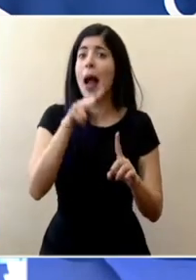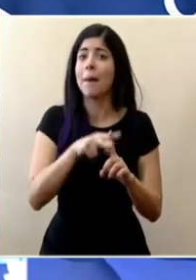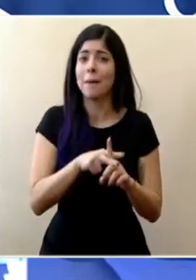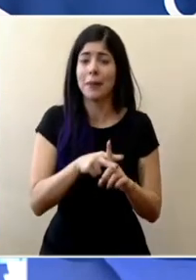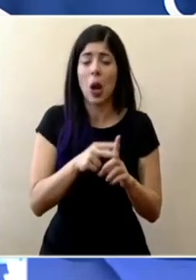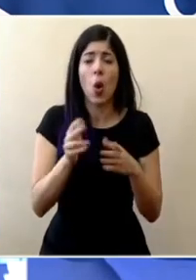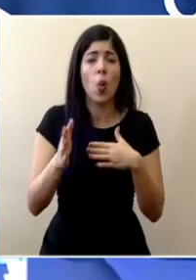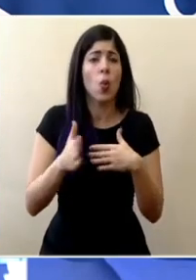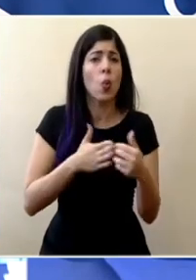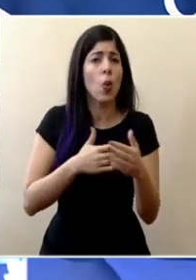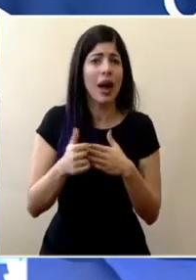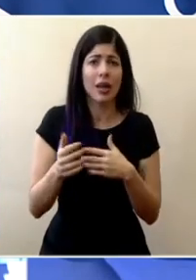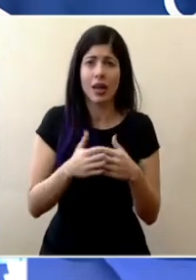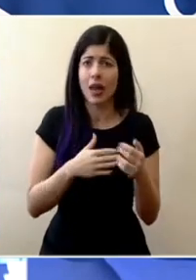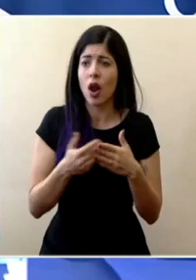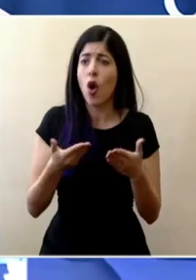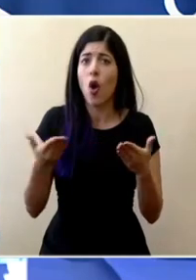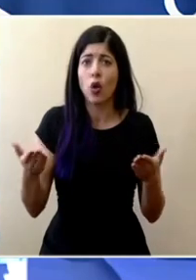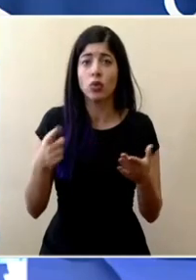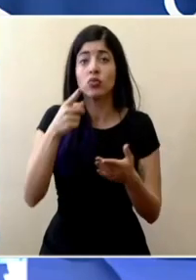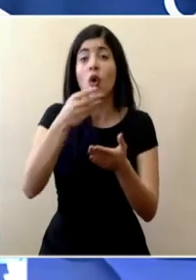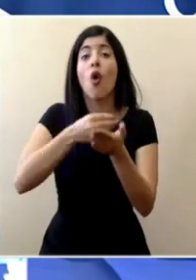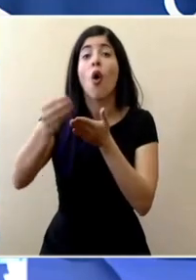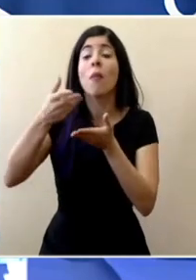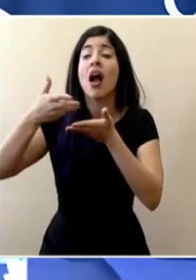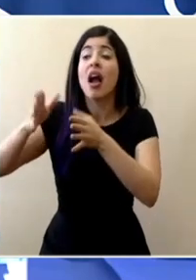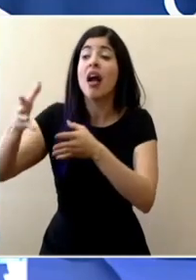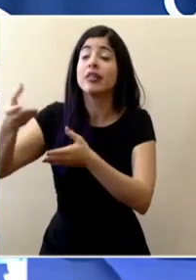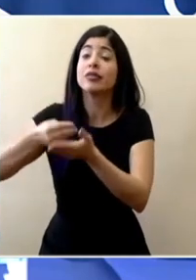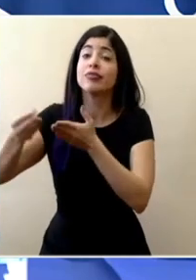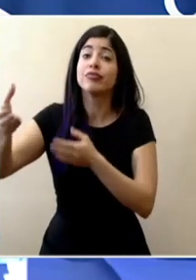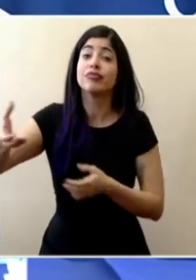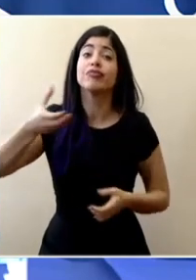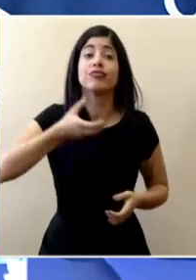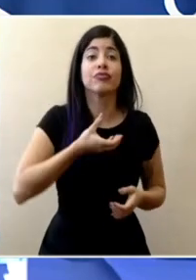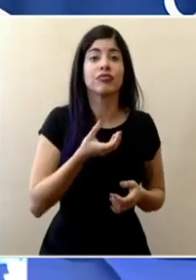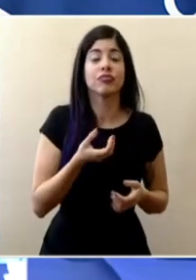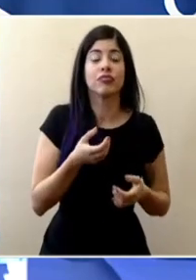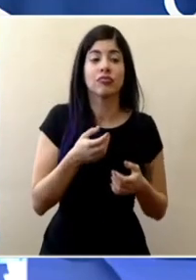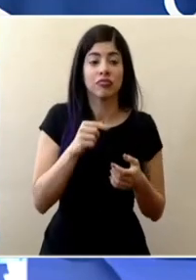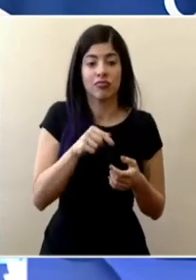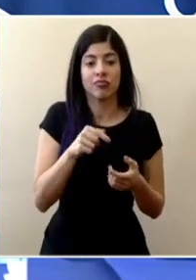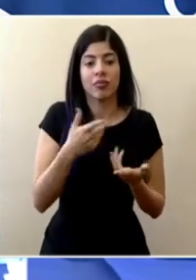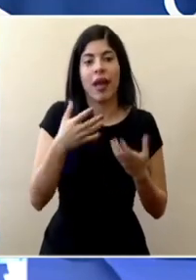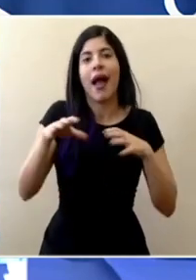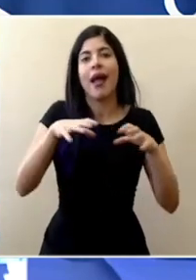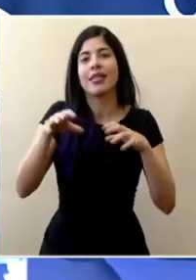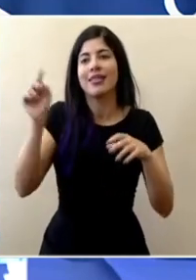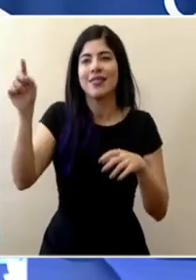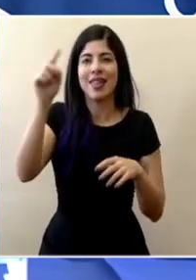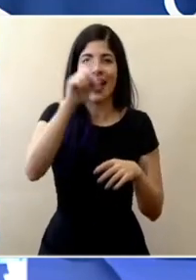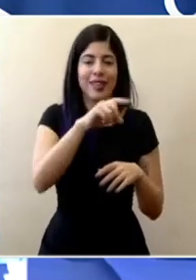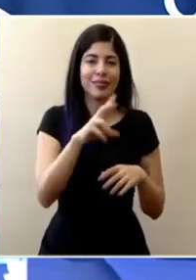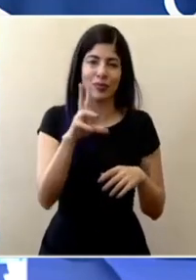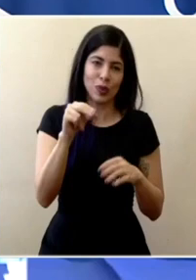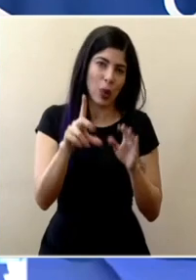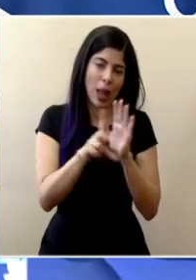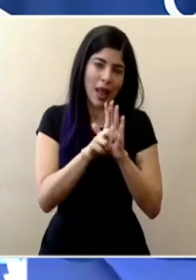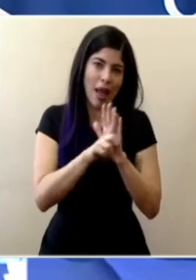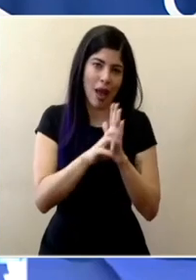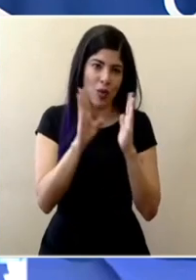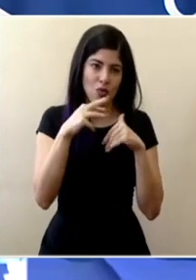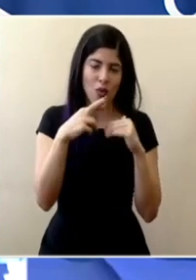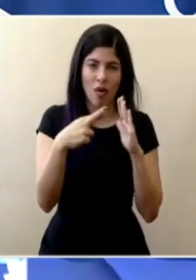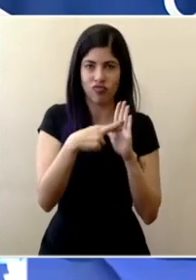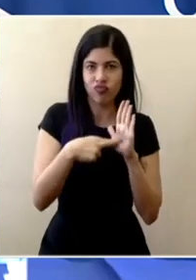cualquier cosa que se adquiera en la calle en este caso obviamente estamos hablando de actividades que no están de forma legal que no están